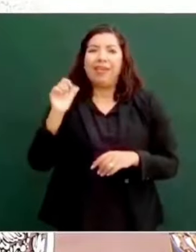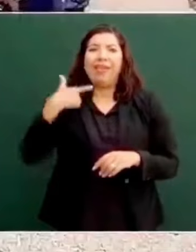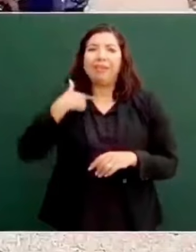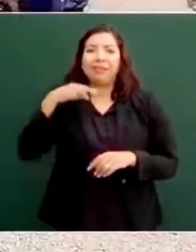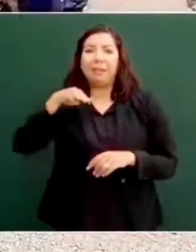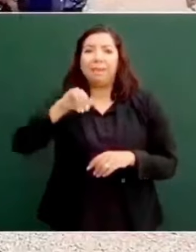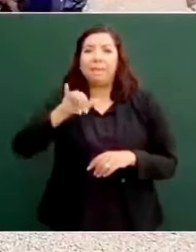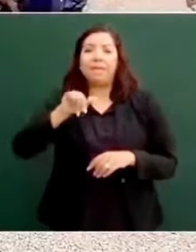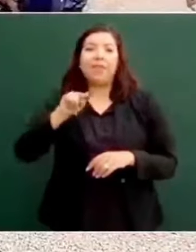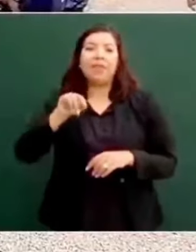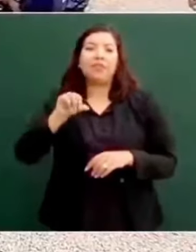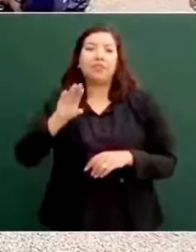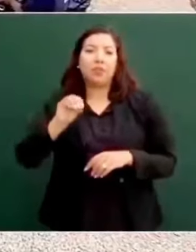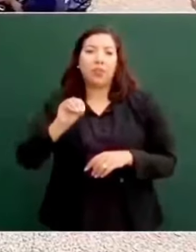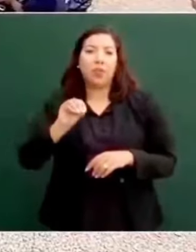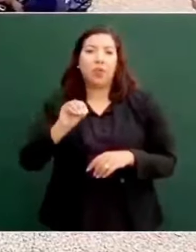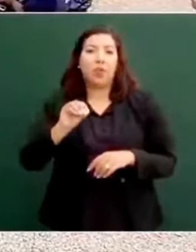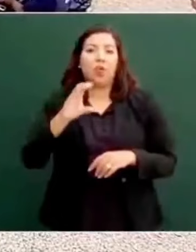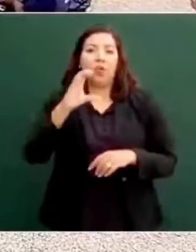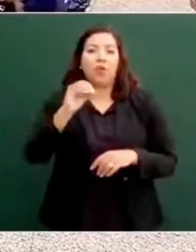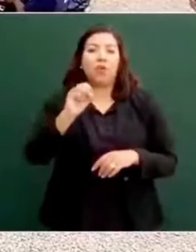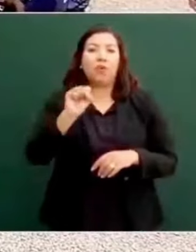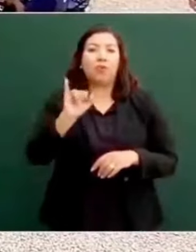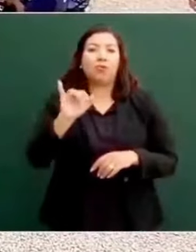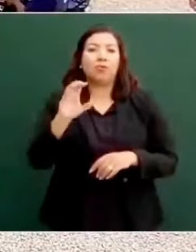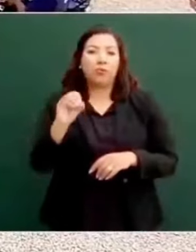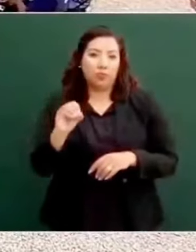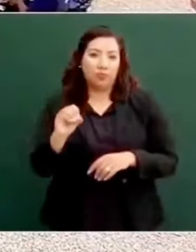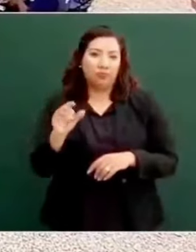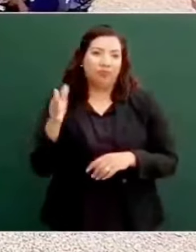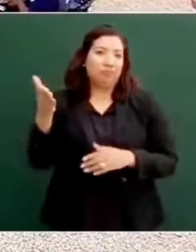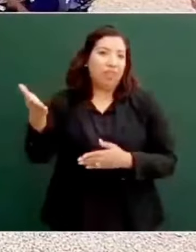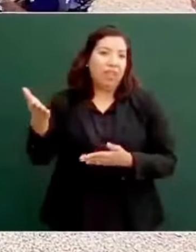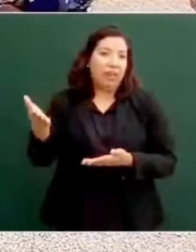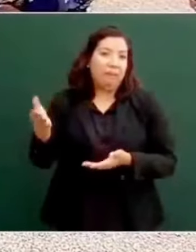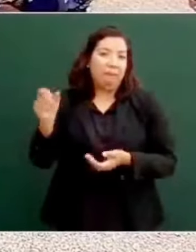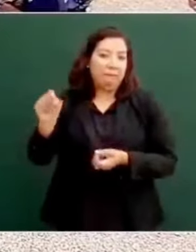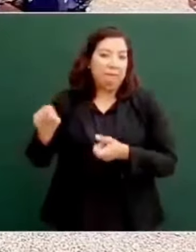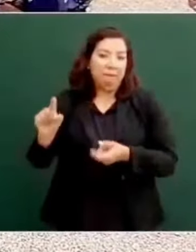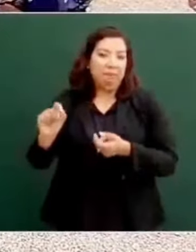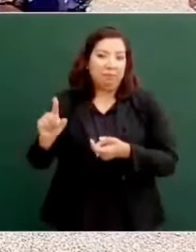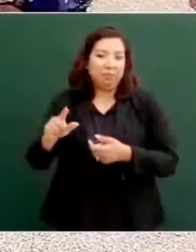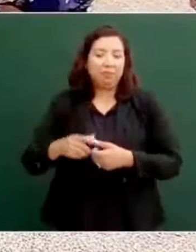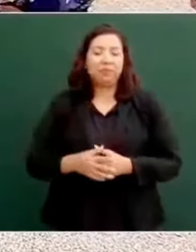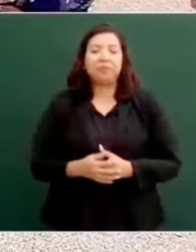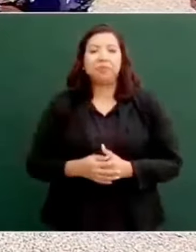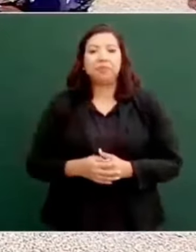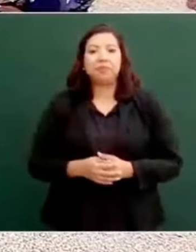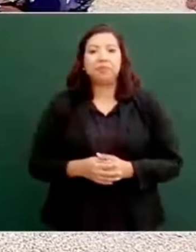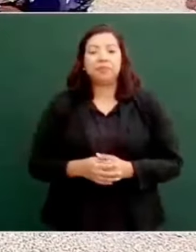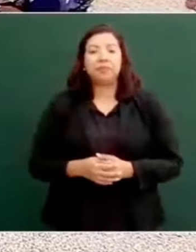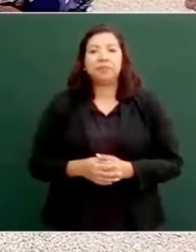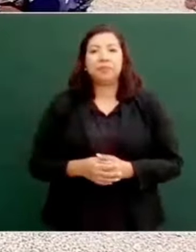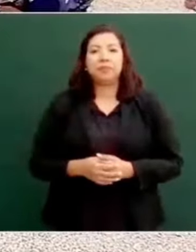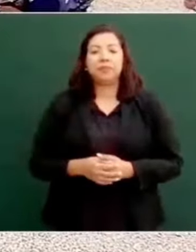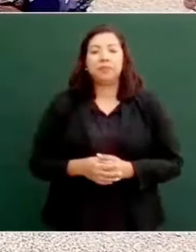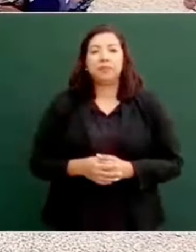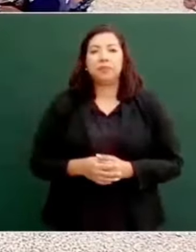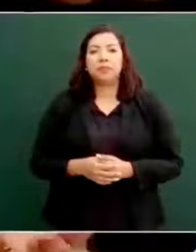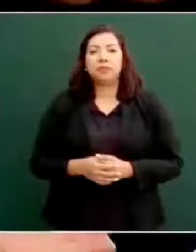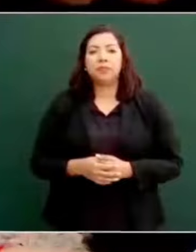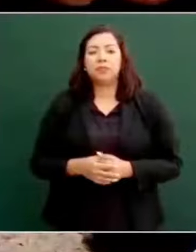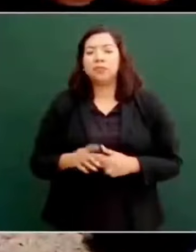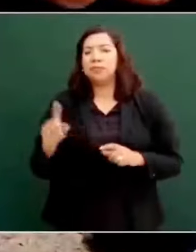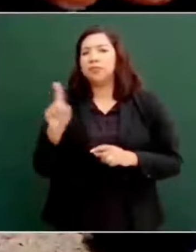¿Este número de amparos es por los intereses? ¿Por los intereses? número de violaciones o probables No,